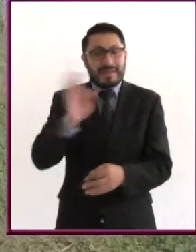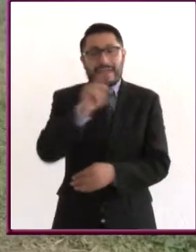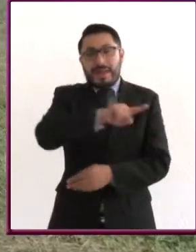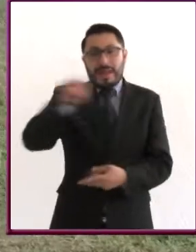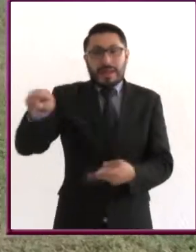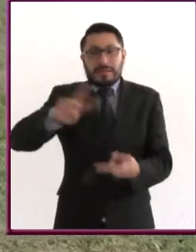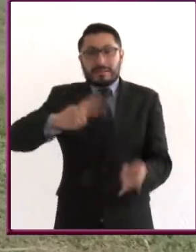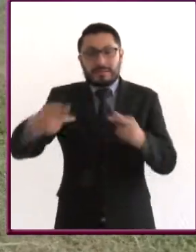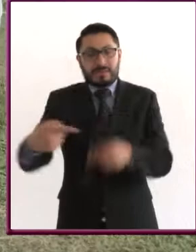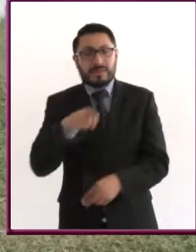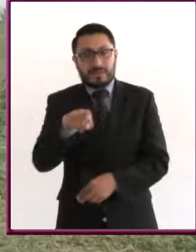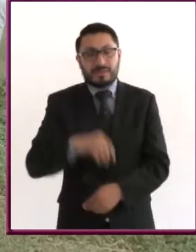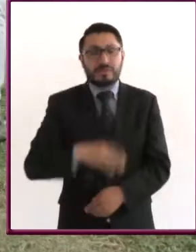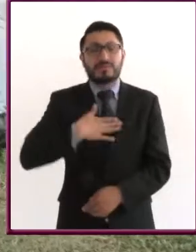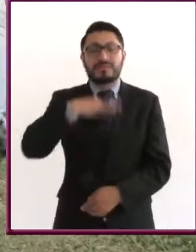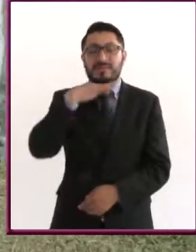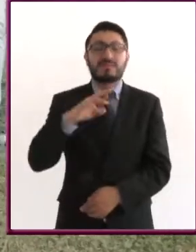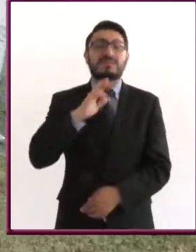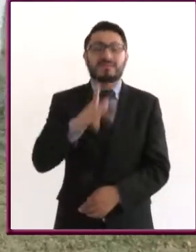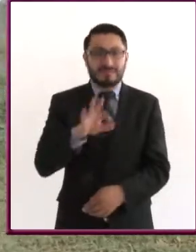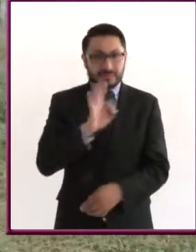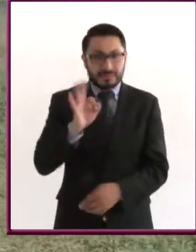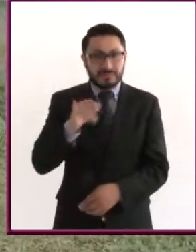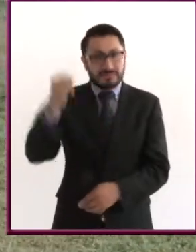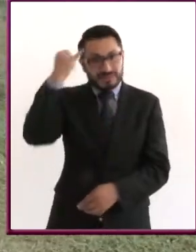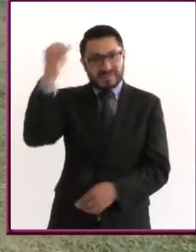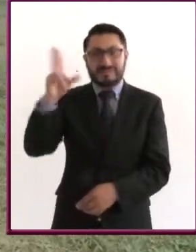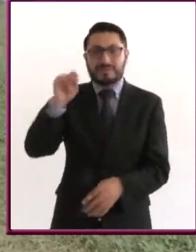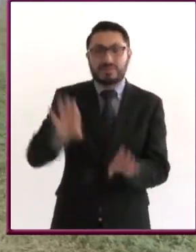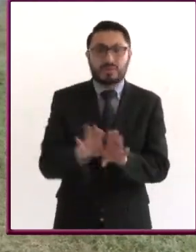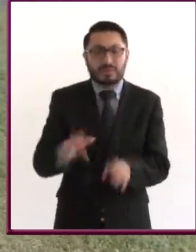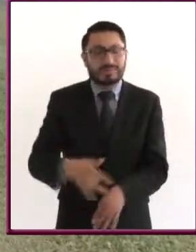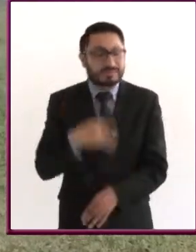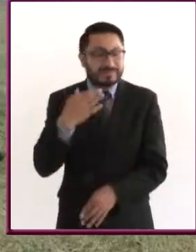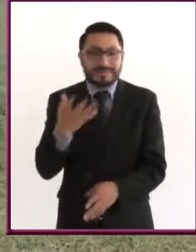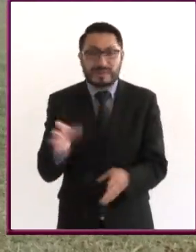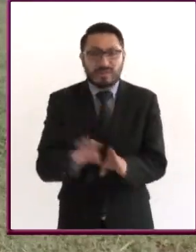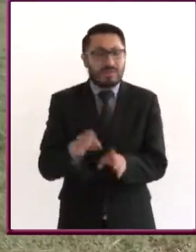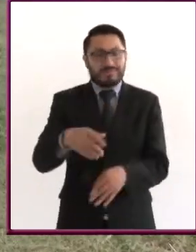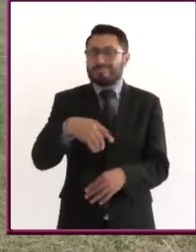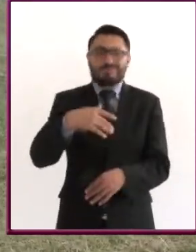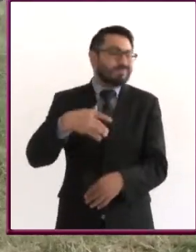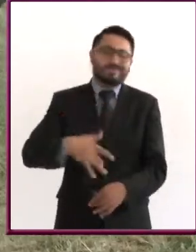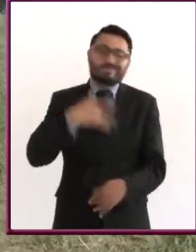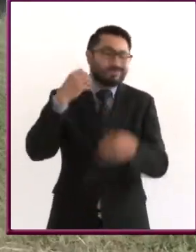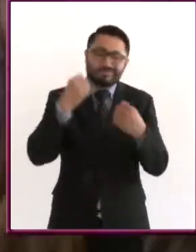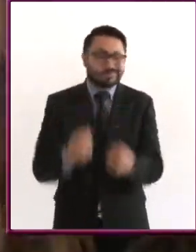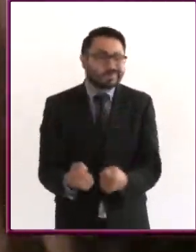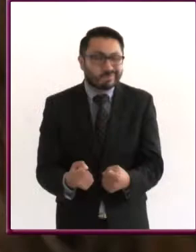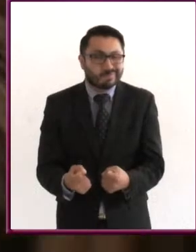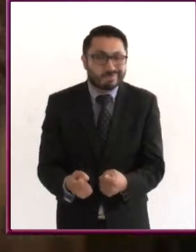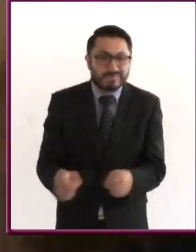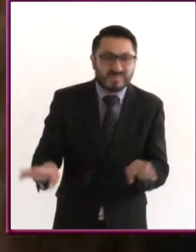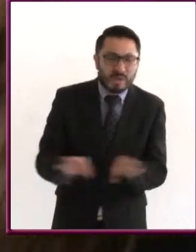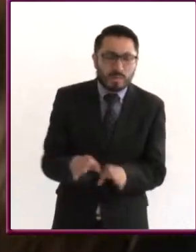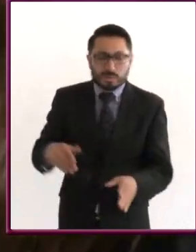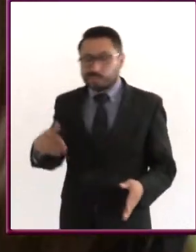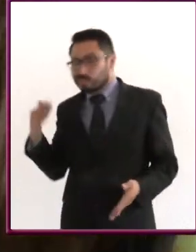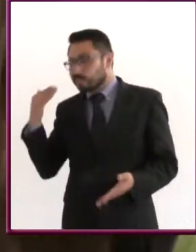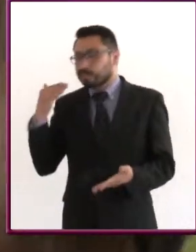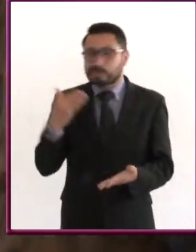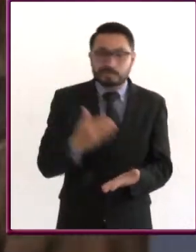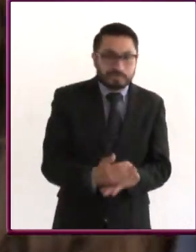Cuando algo no te haga sentir bien, cuando no te convence o simplemente no te sientes seguro o segura, pon un límite.